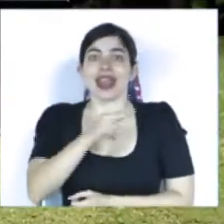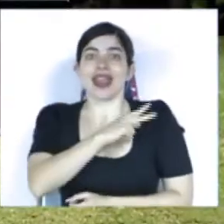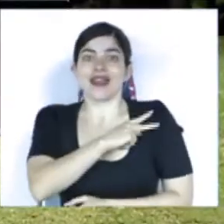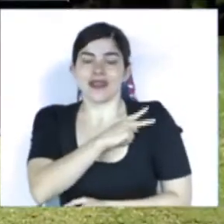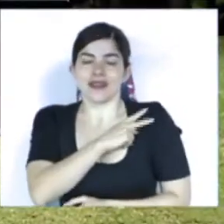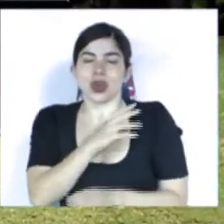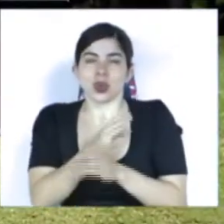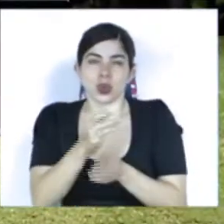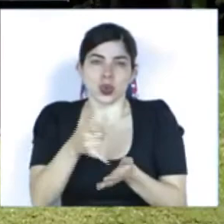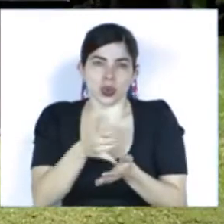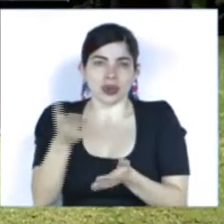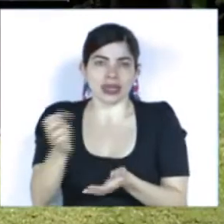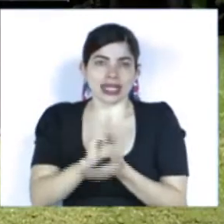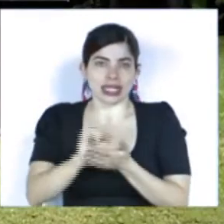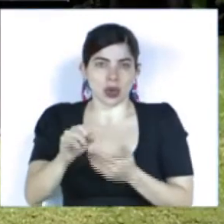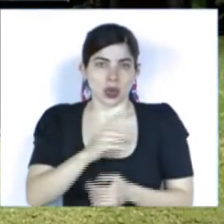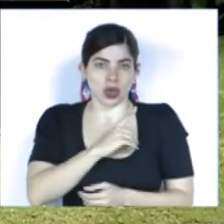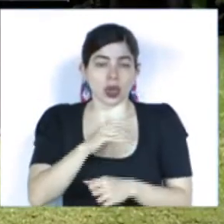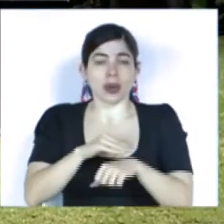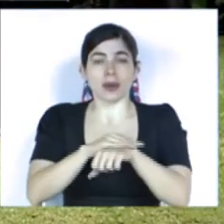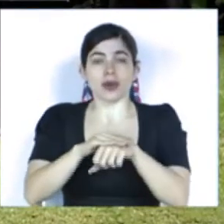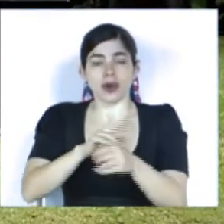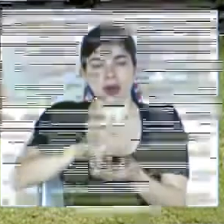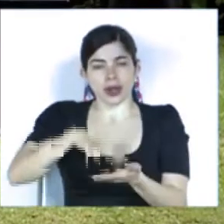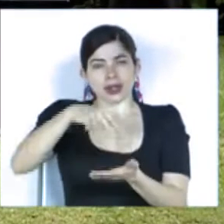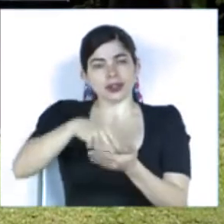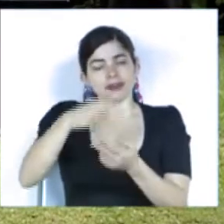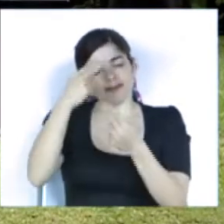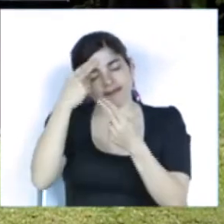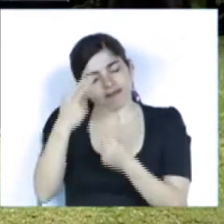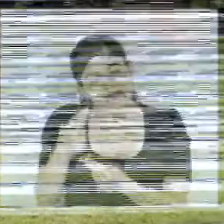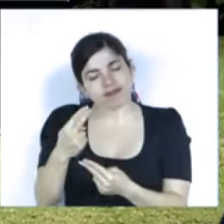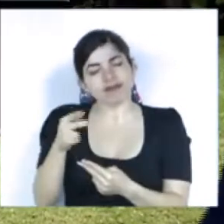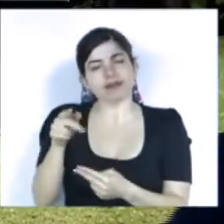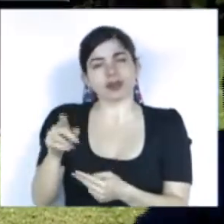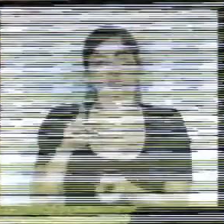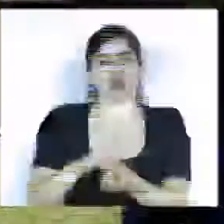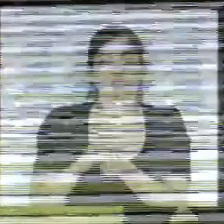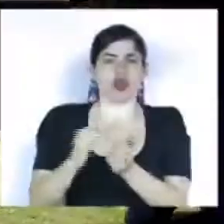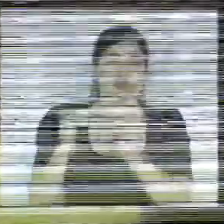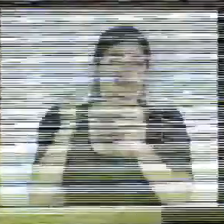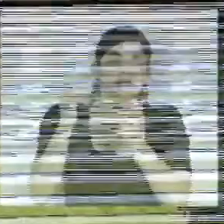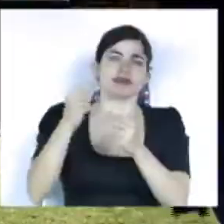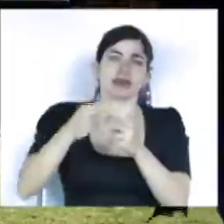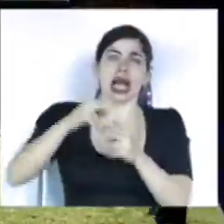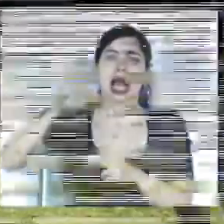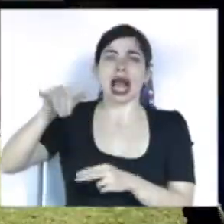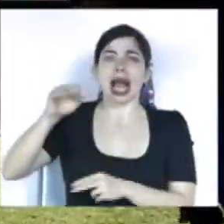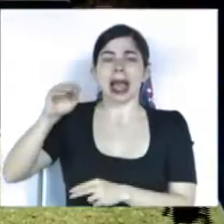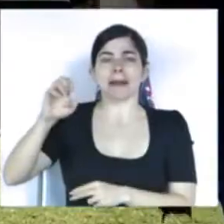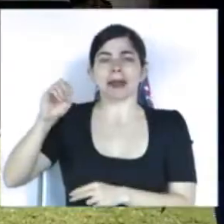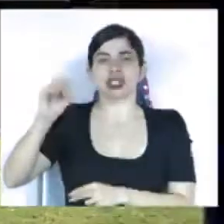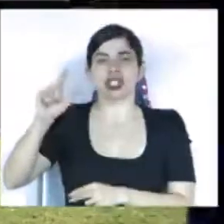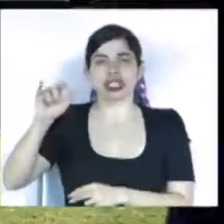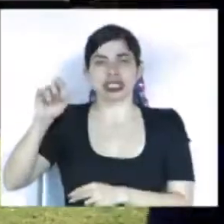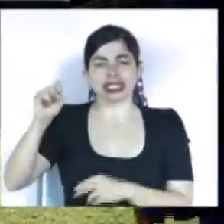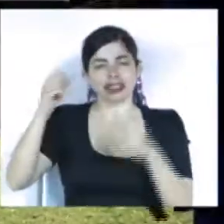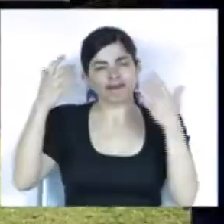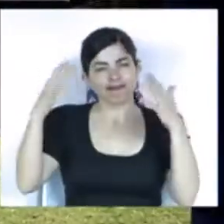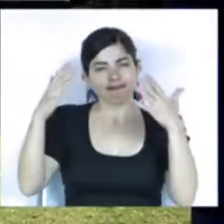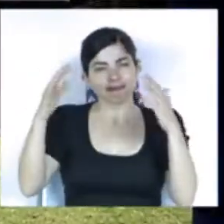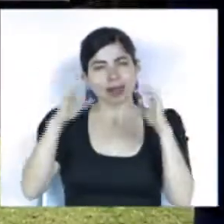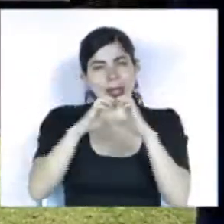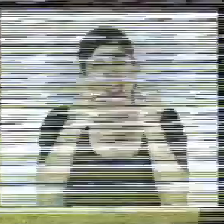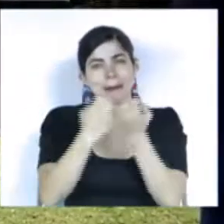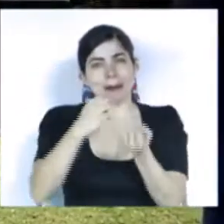Les solicito por favor ponerse en pie en memoria de este gran médico, el doctor Jaime Solís Quezada, por favor, brindemos un fuerte aplauso para todo el